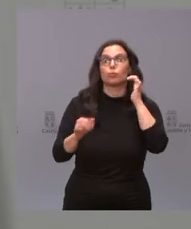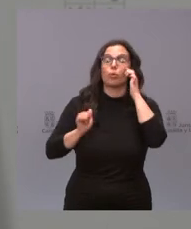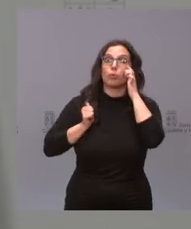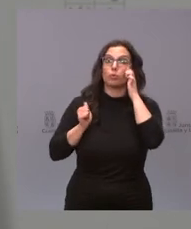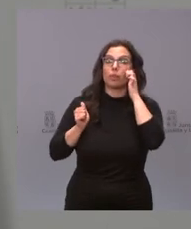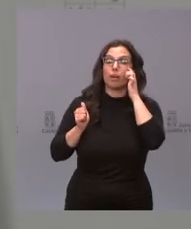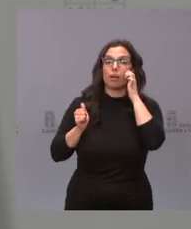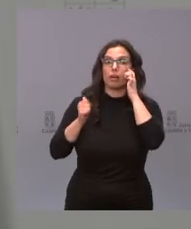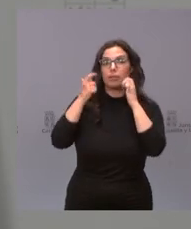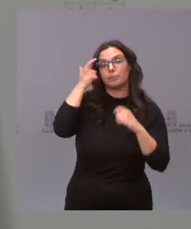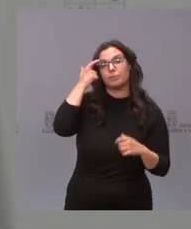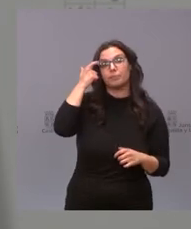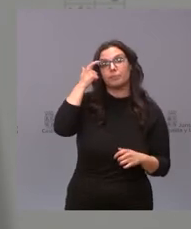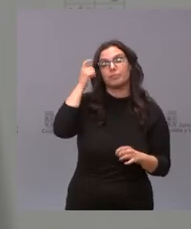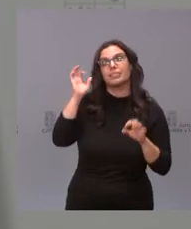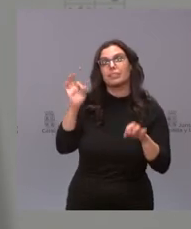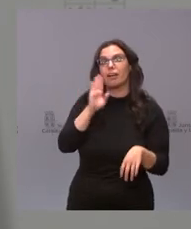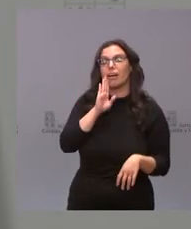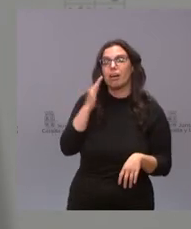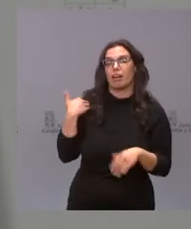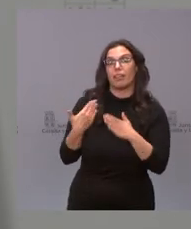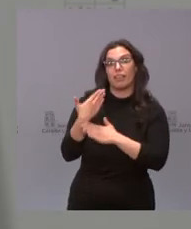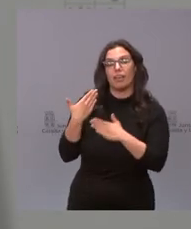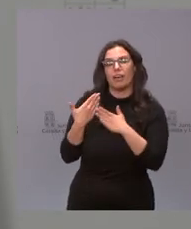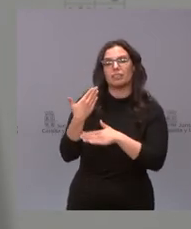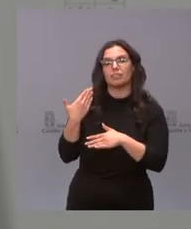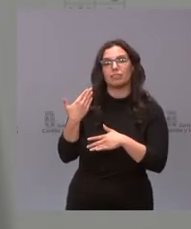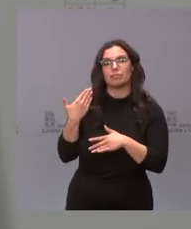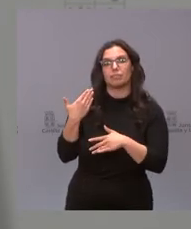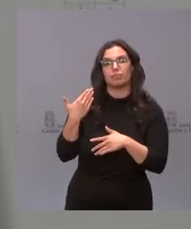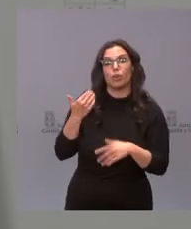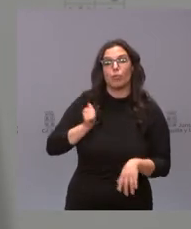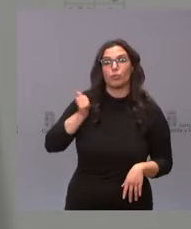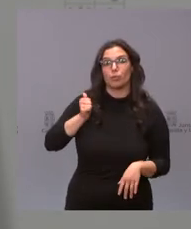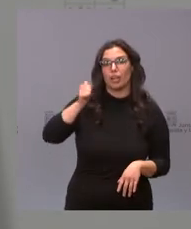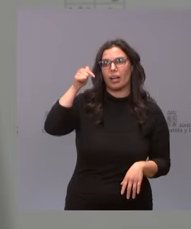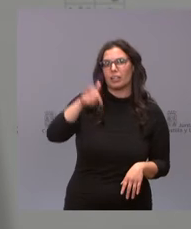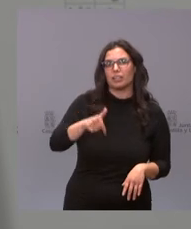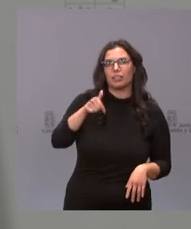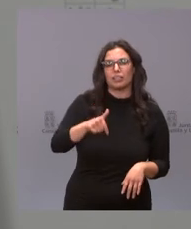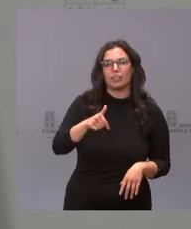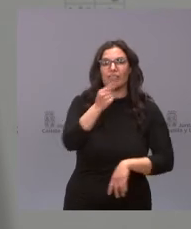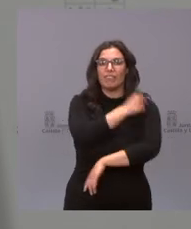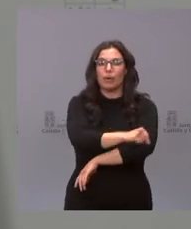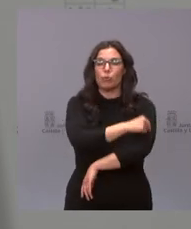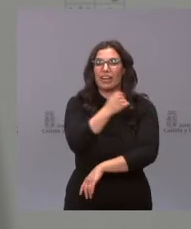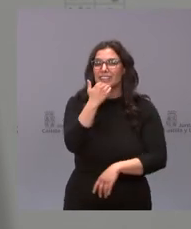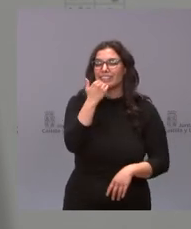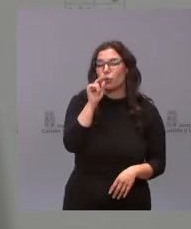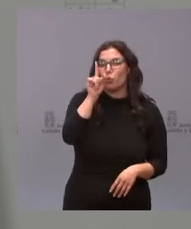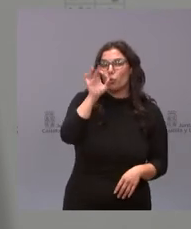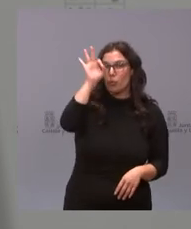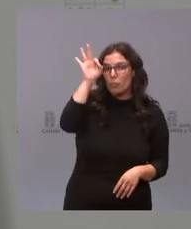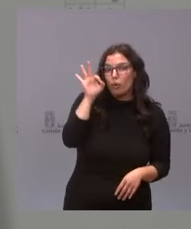mencionarle hace unos días tuvimos la oportunidad de vacunar prácticamente al 1% de